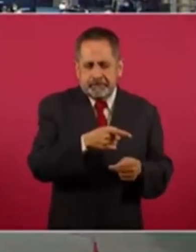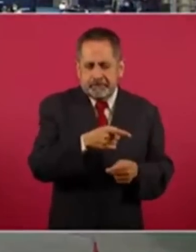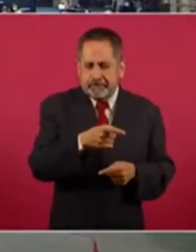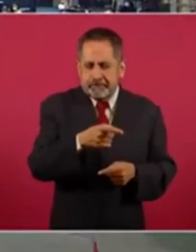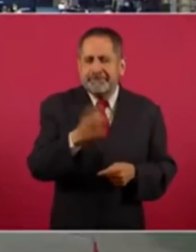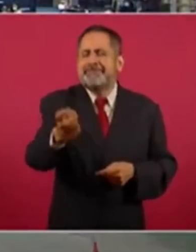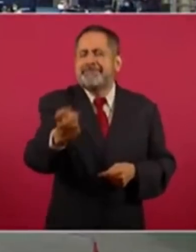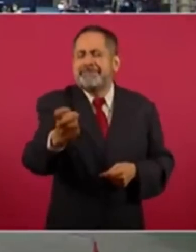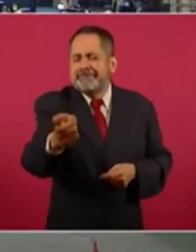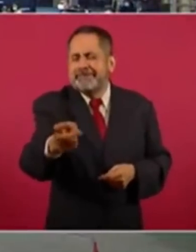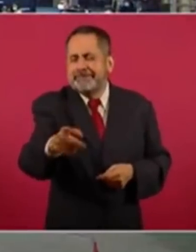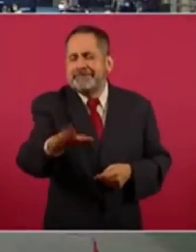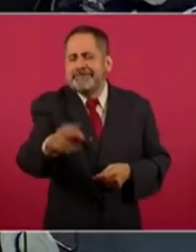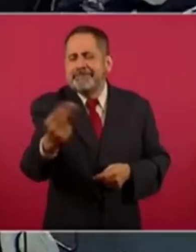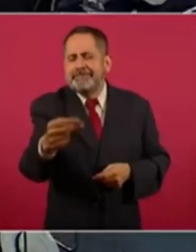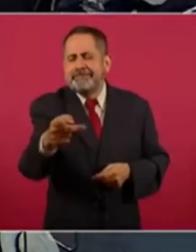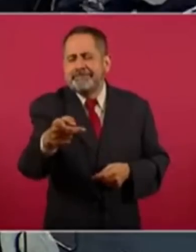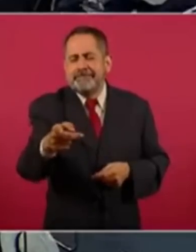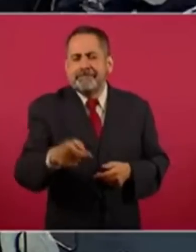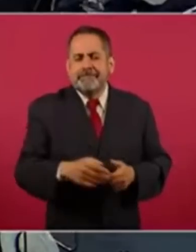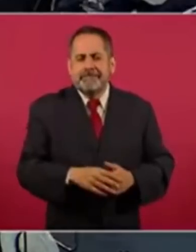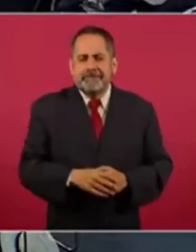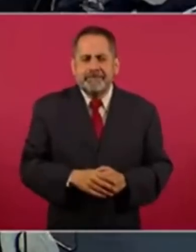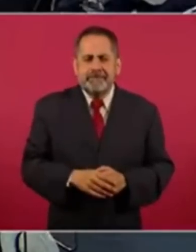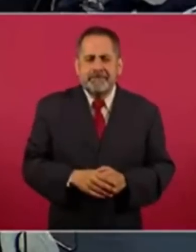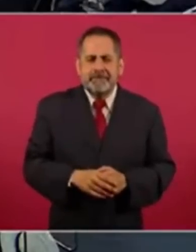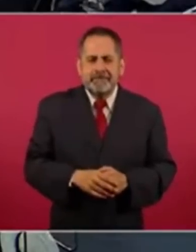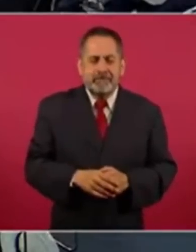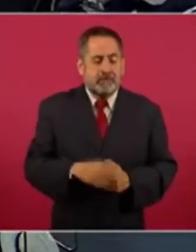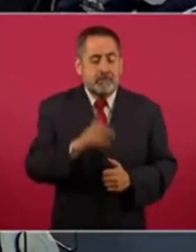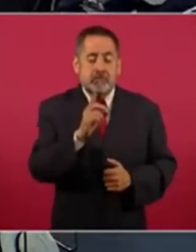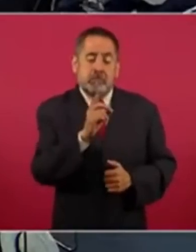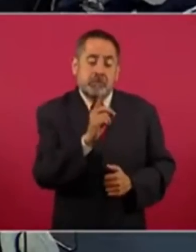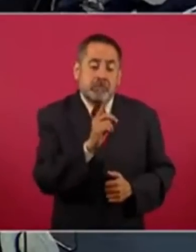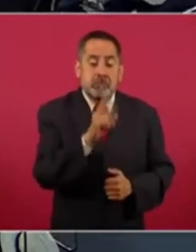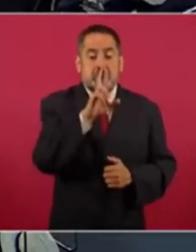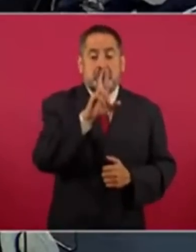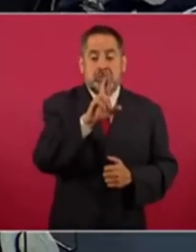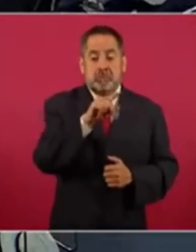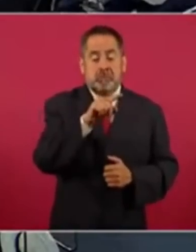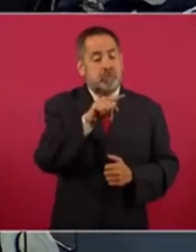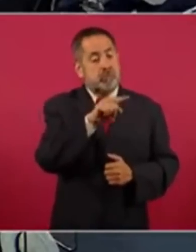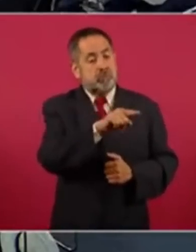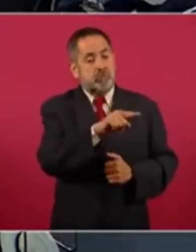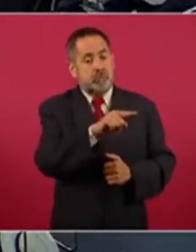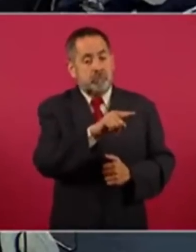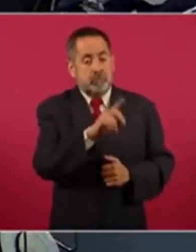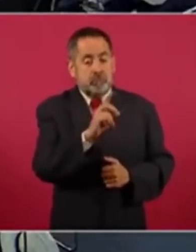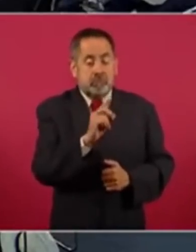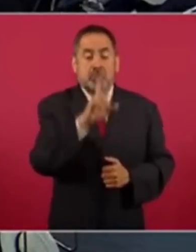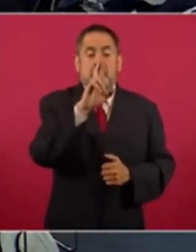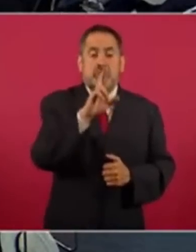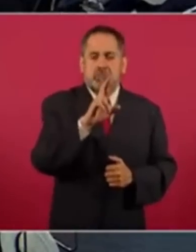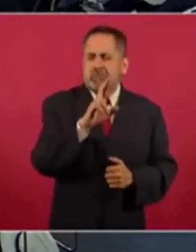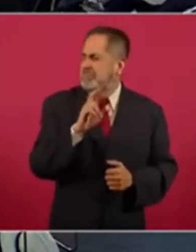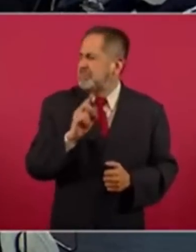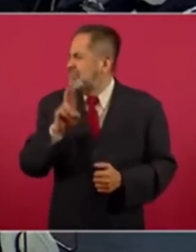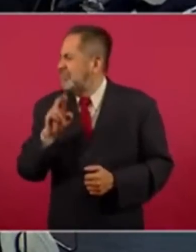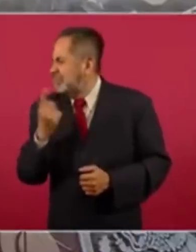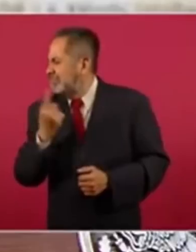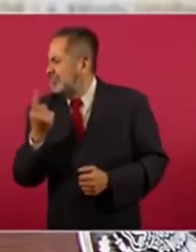¿cómo? ¿Doctor? Leonardo. Doctor. Leonardo. Doctor. Doctor en qué?